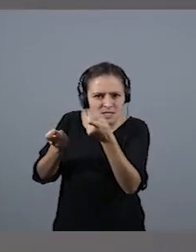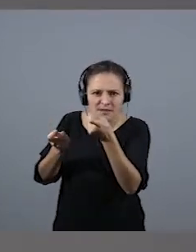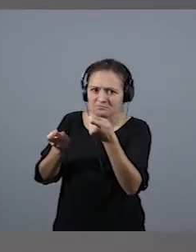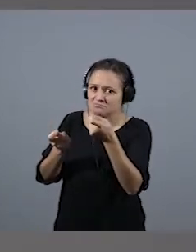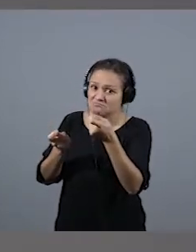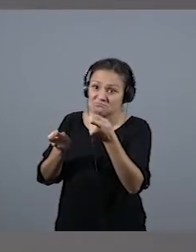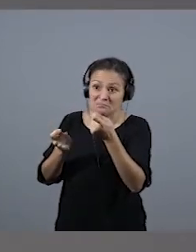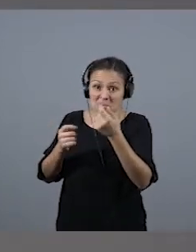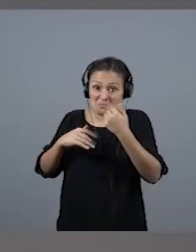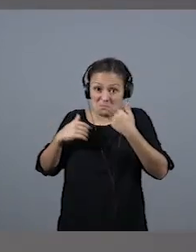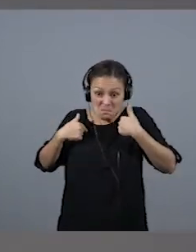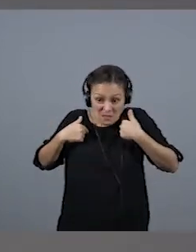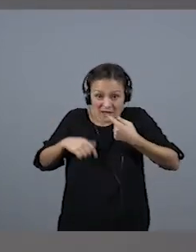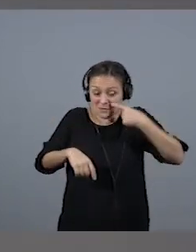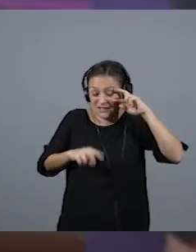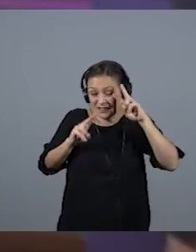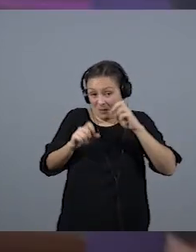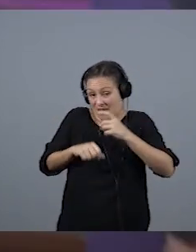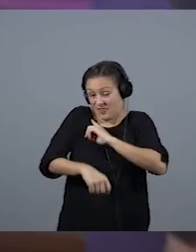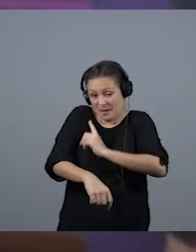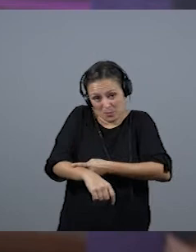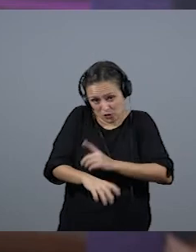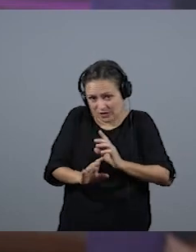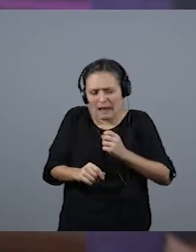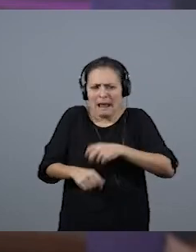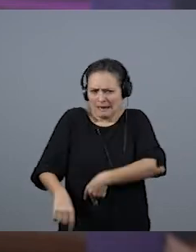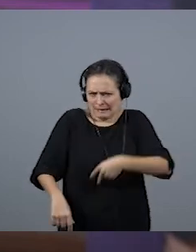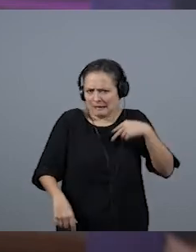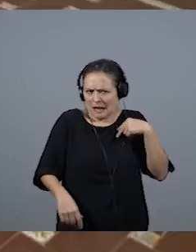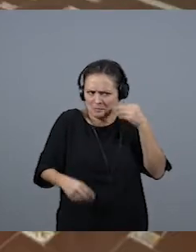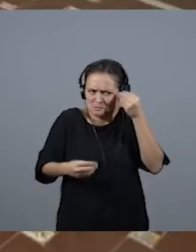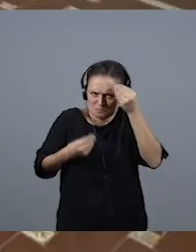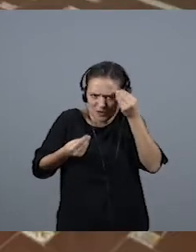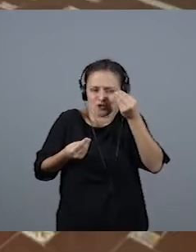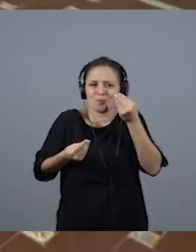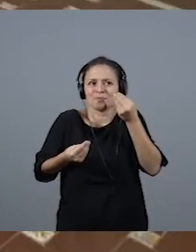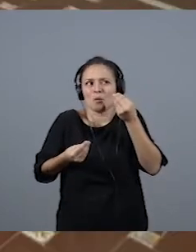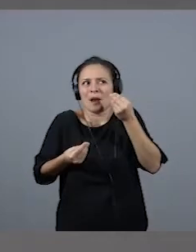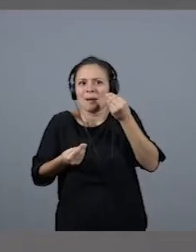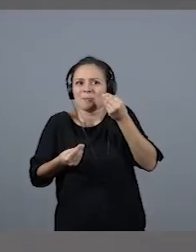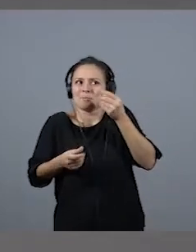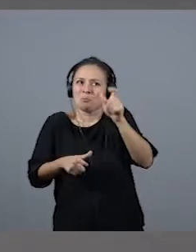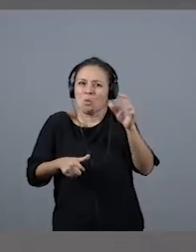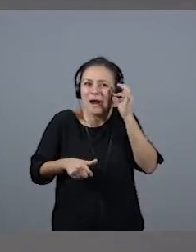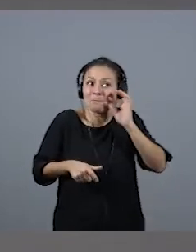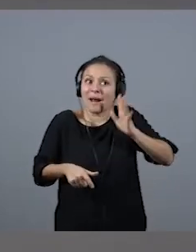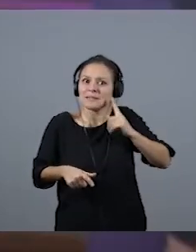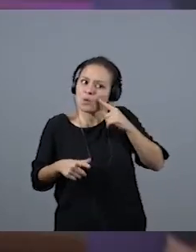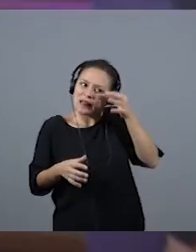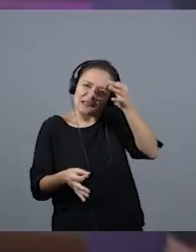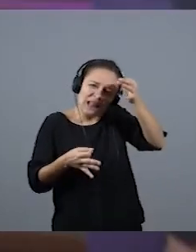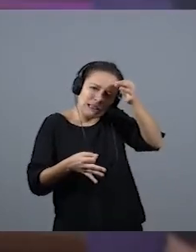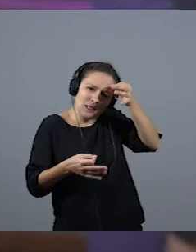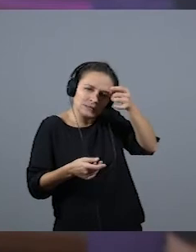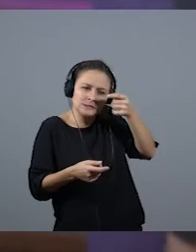el deporte. En la información general, creo que también ha habido casos en los que parece que la mujer siempre... La lupa es... Se fija más en los detalles. Pero vea,